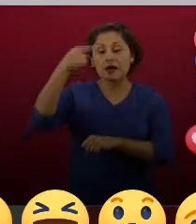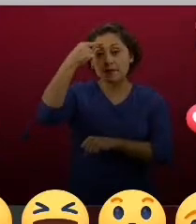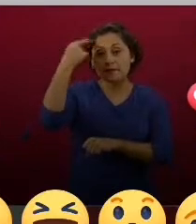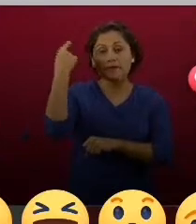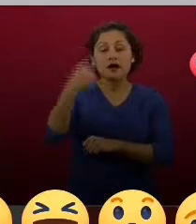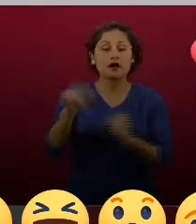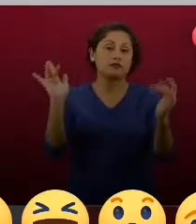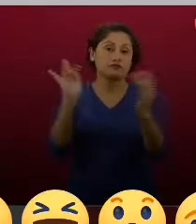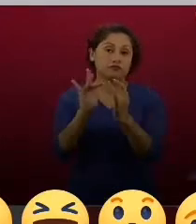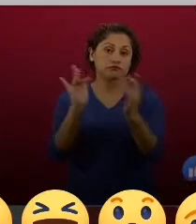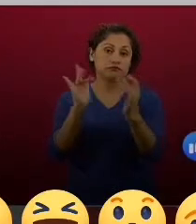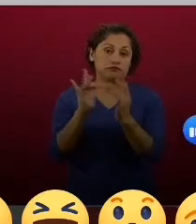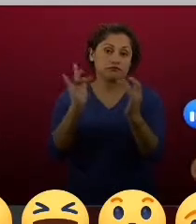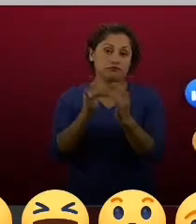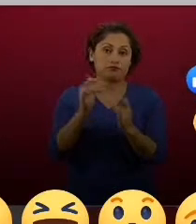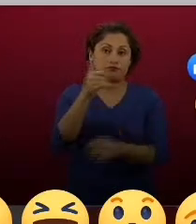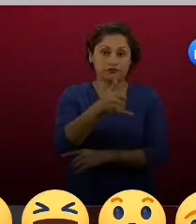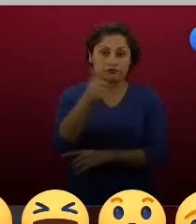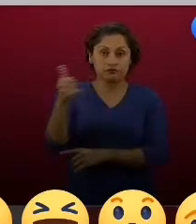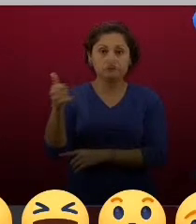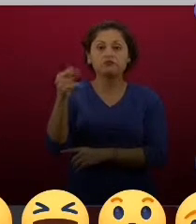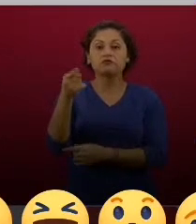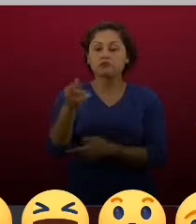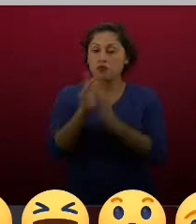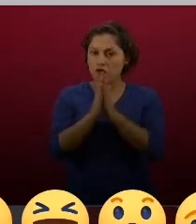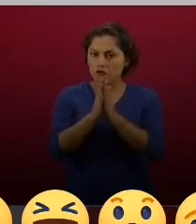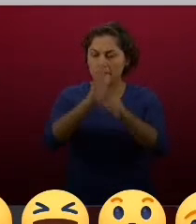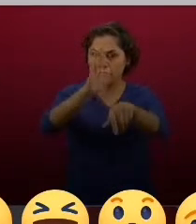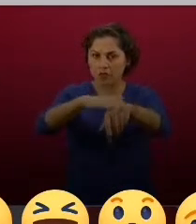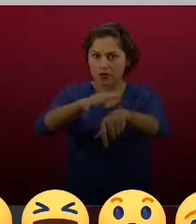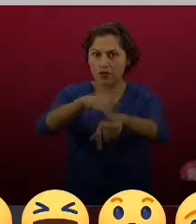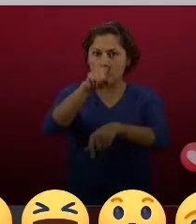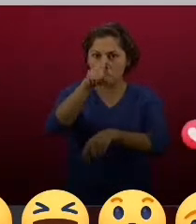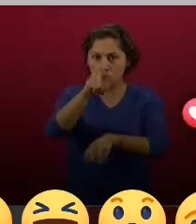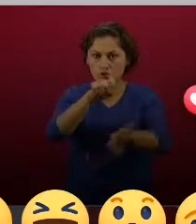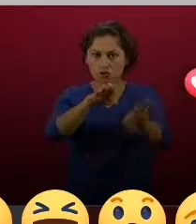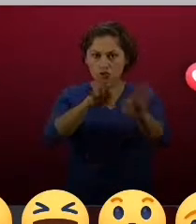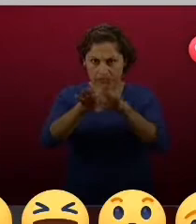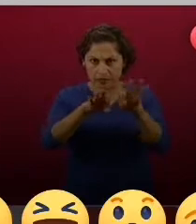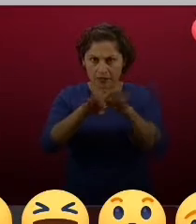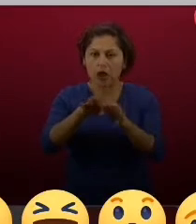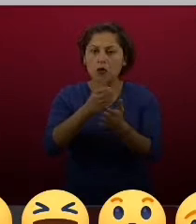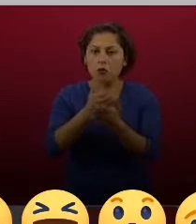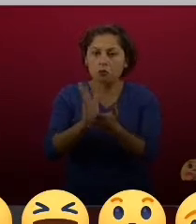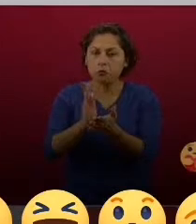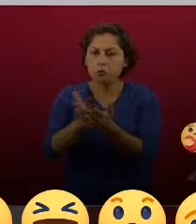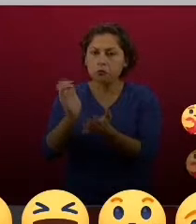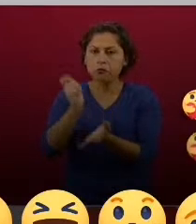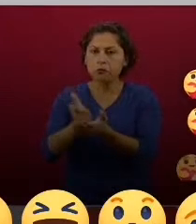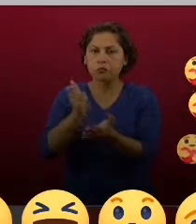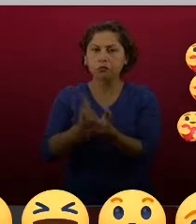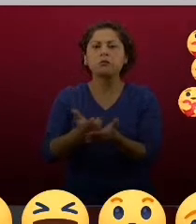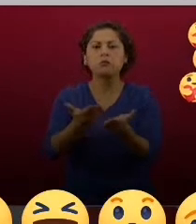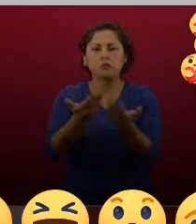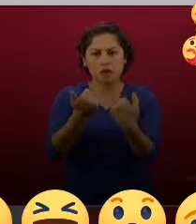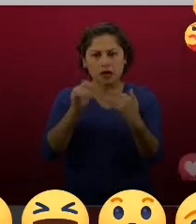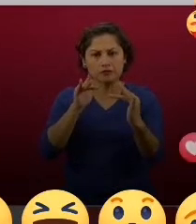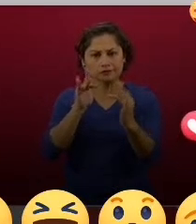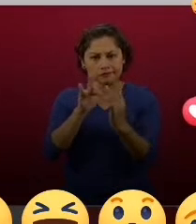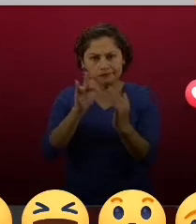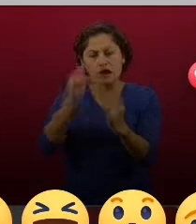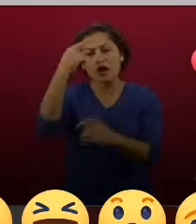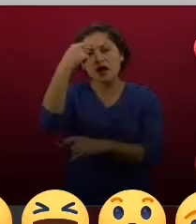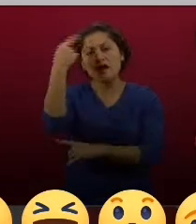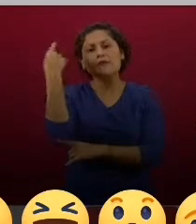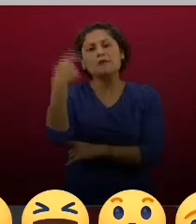Recordarles a los trabajadores que se acerquen con nosotros, que tramiten sus créditos y que sigamos juntos inyectando dinero a la economía y